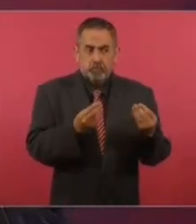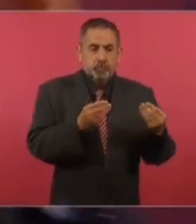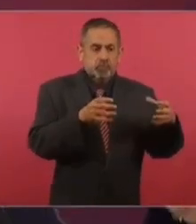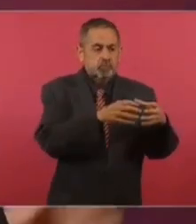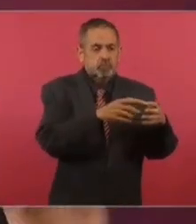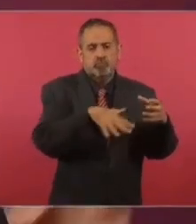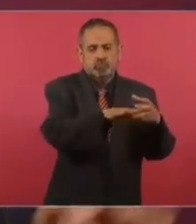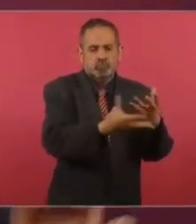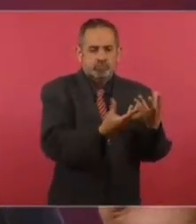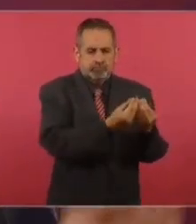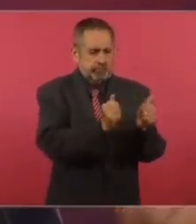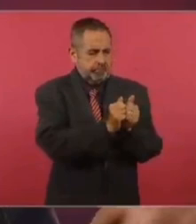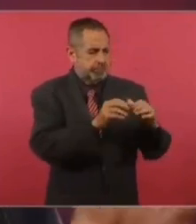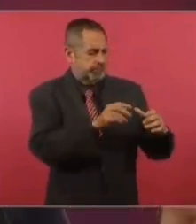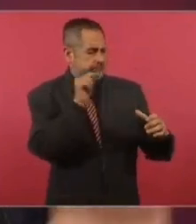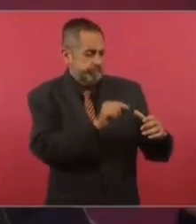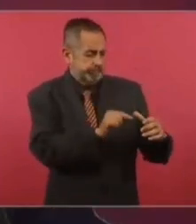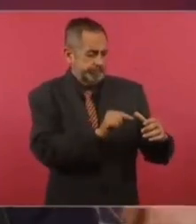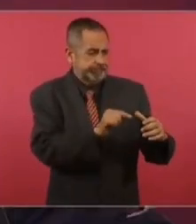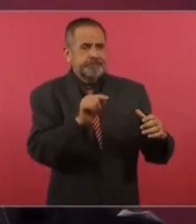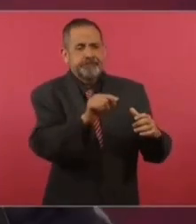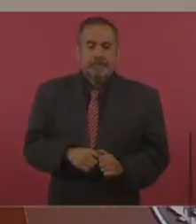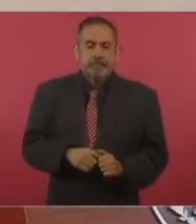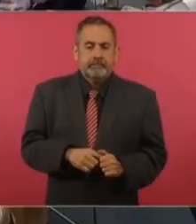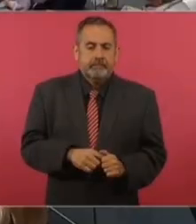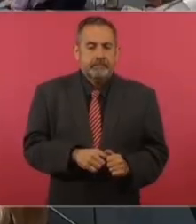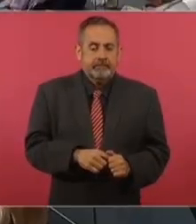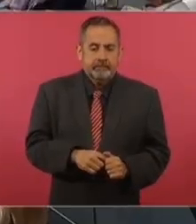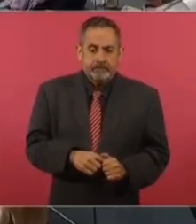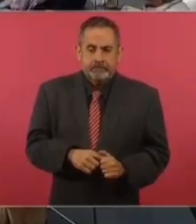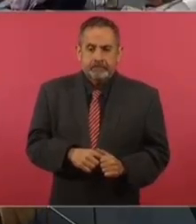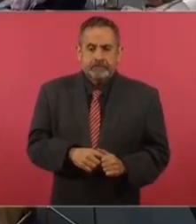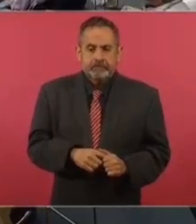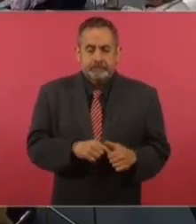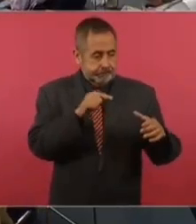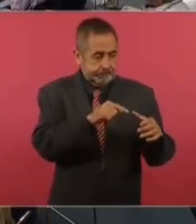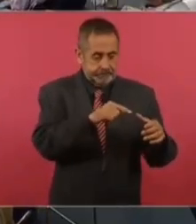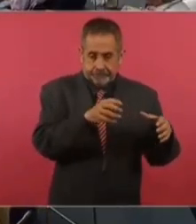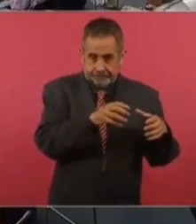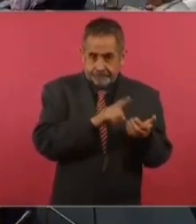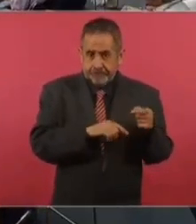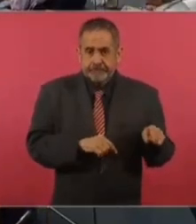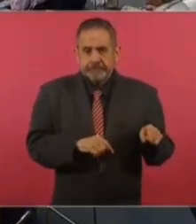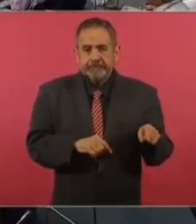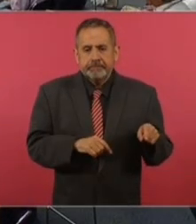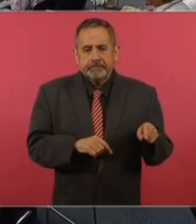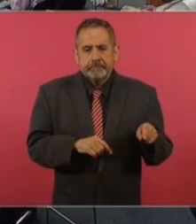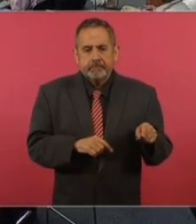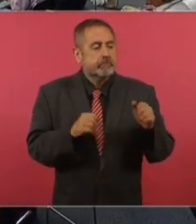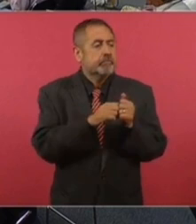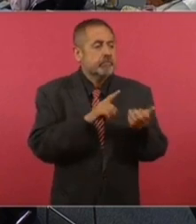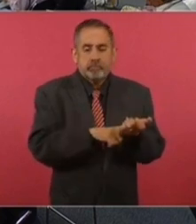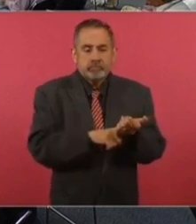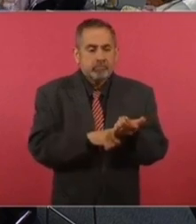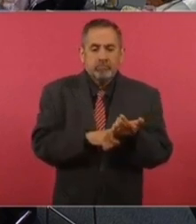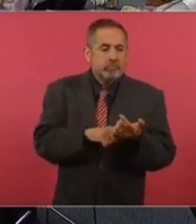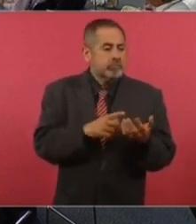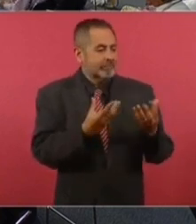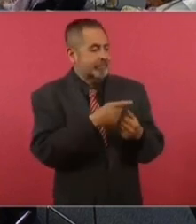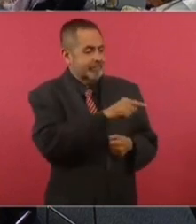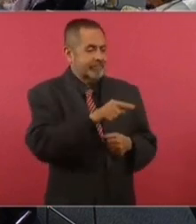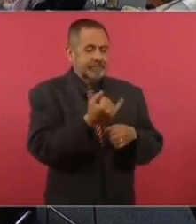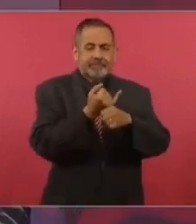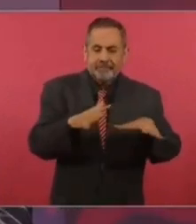seguidores de sectores de clase media. Y todo esto acompañado por medios de información que yo